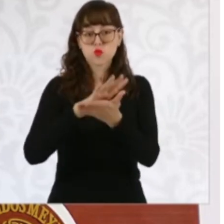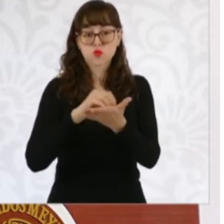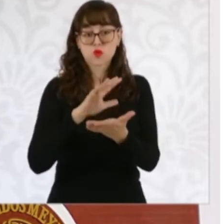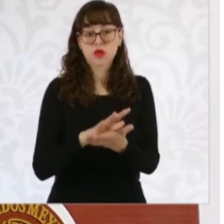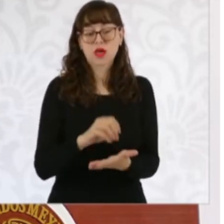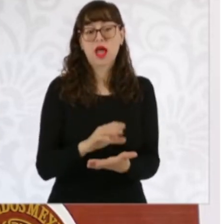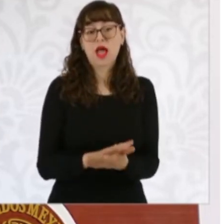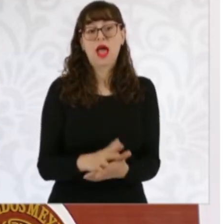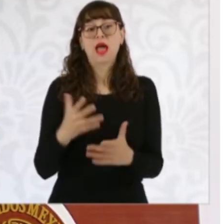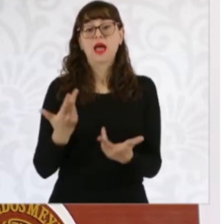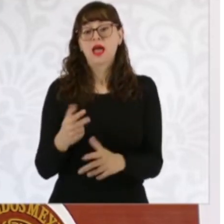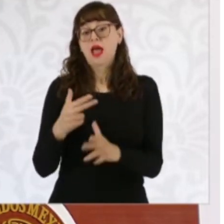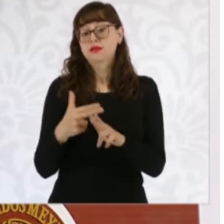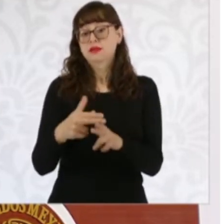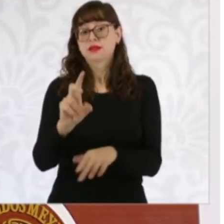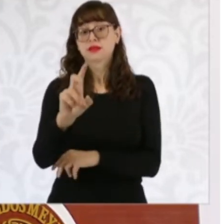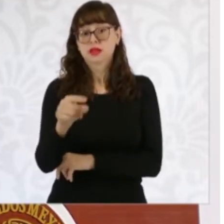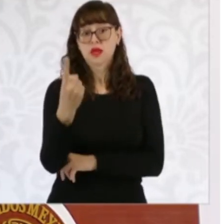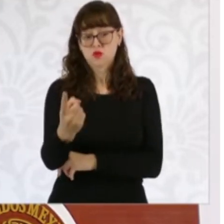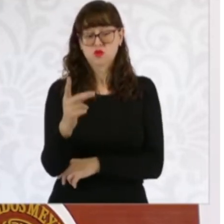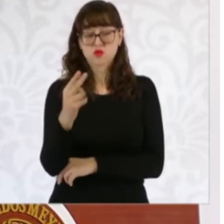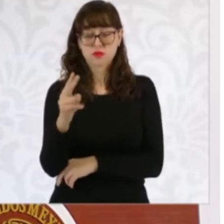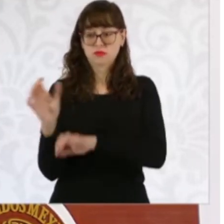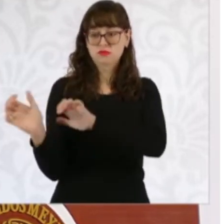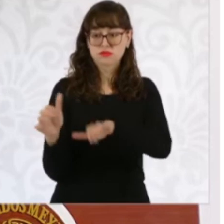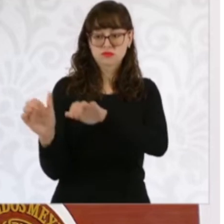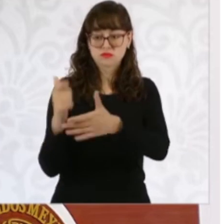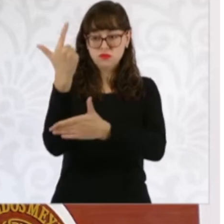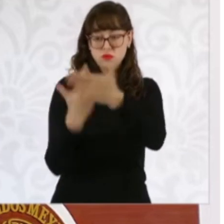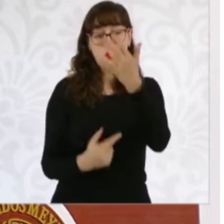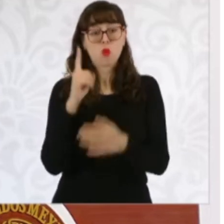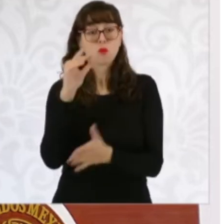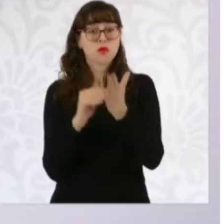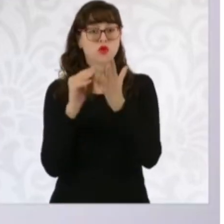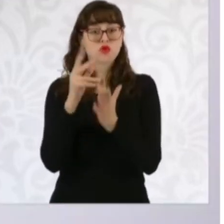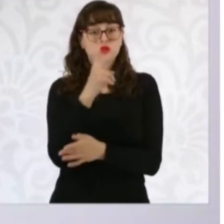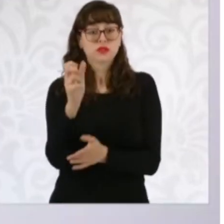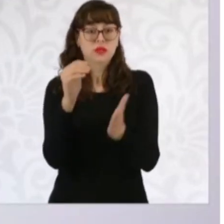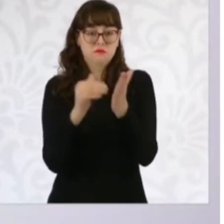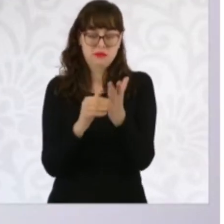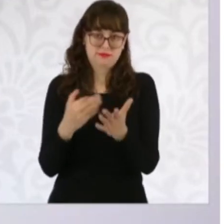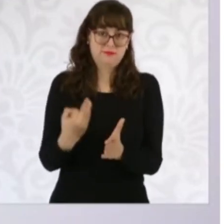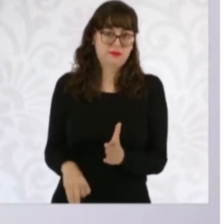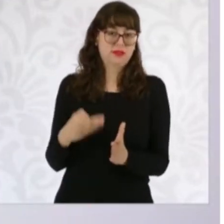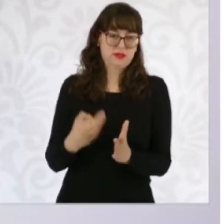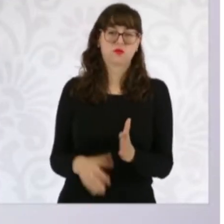31 de noviembre es 1 millón 200 mil mujeres. De tal manera que les invitamos a seguirse